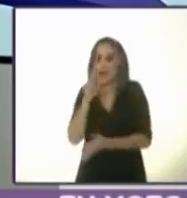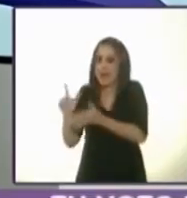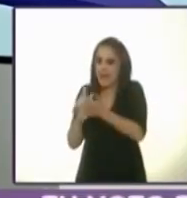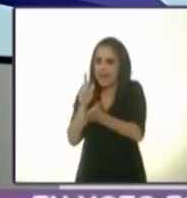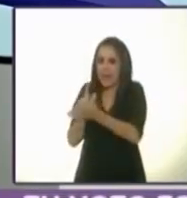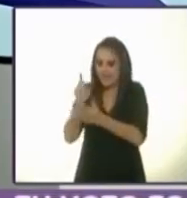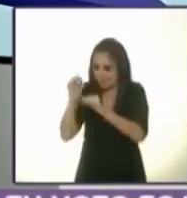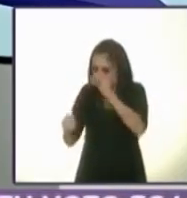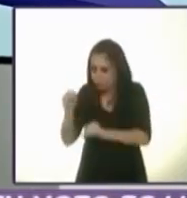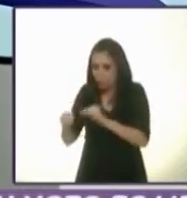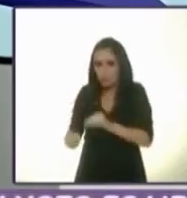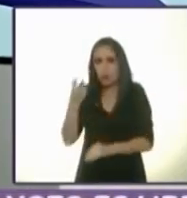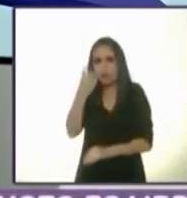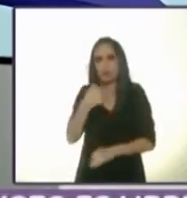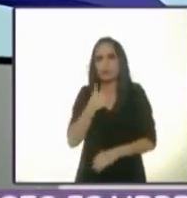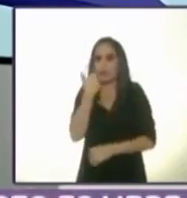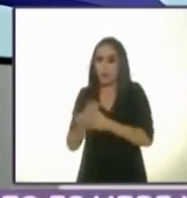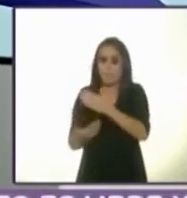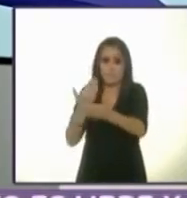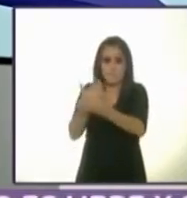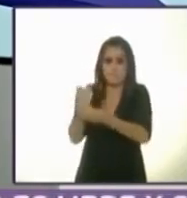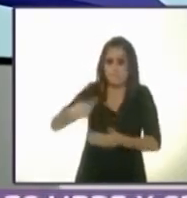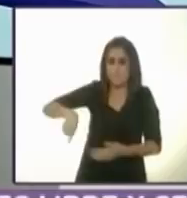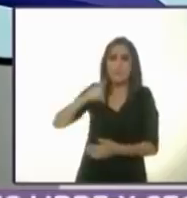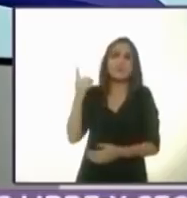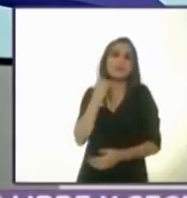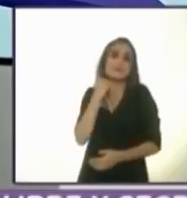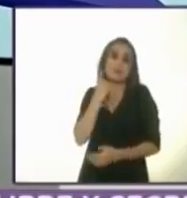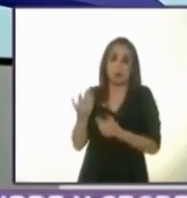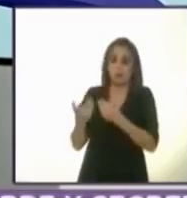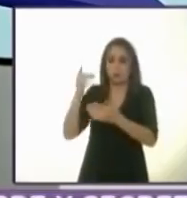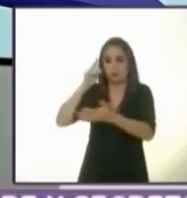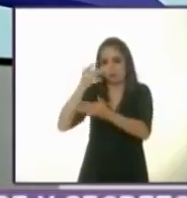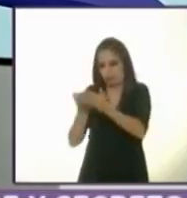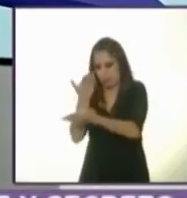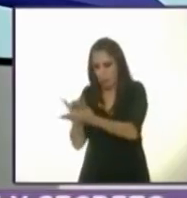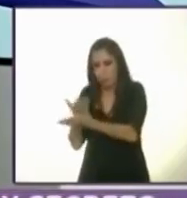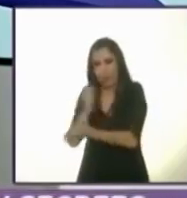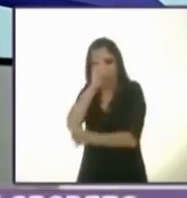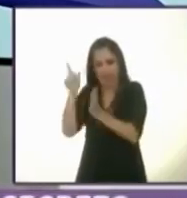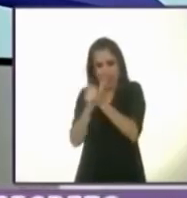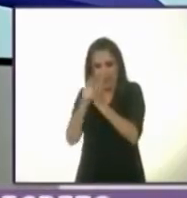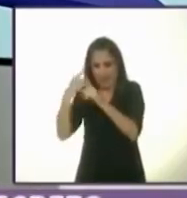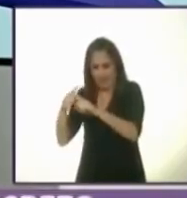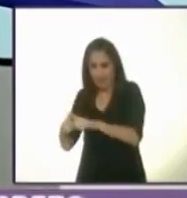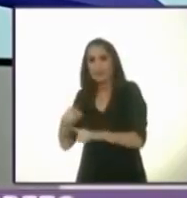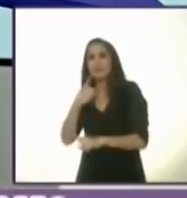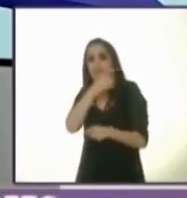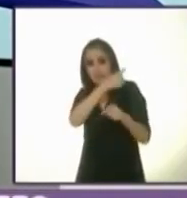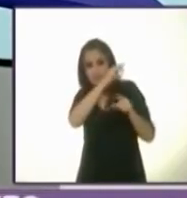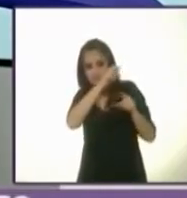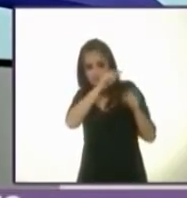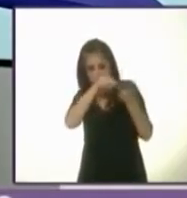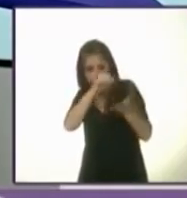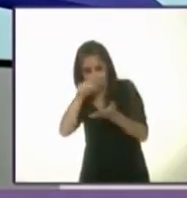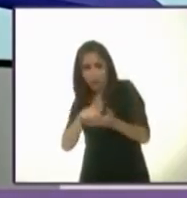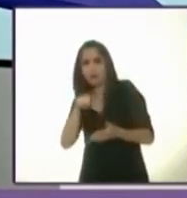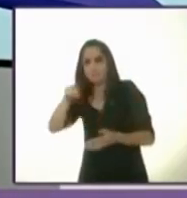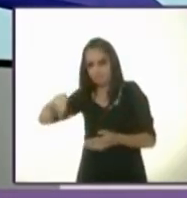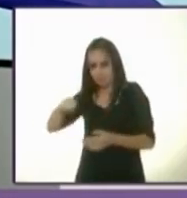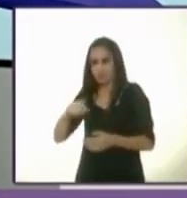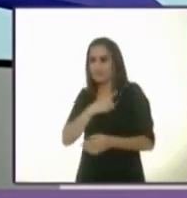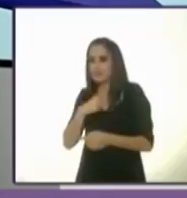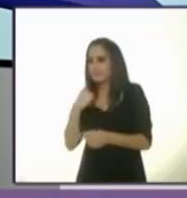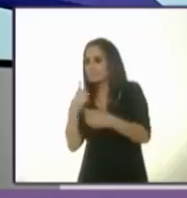Y por eso voy a proponer que los legisladores de todas estas entidades federativas también tengan un espacio de coordinación para